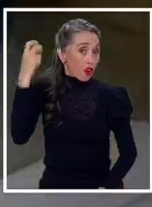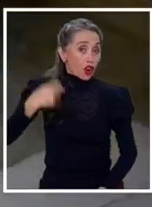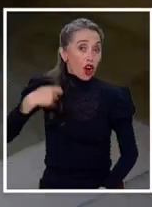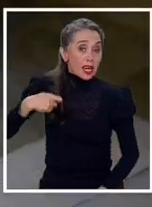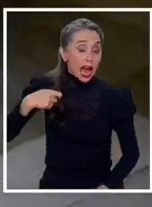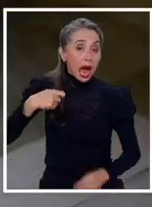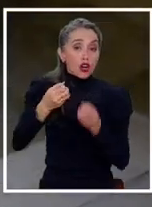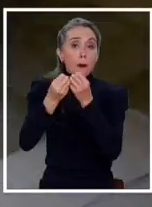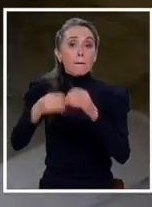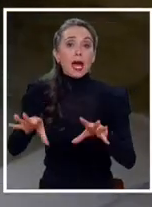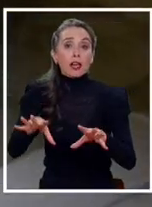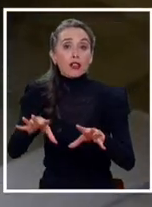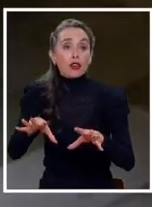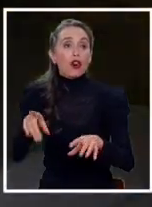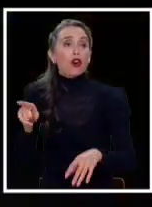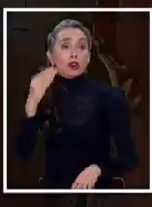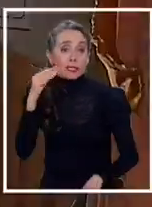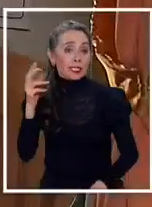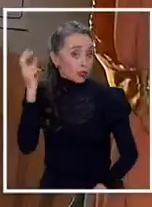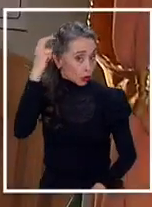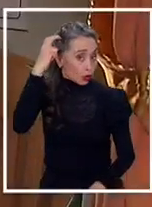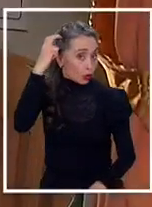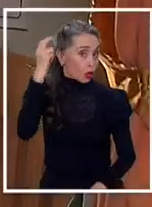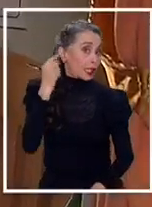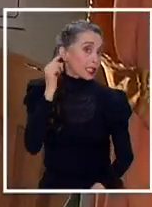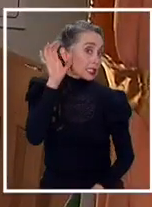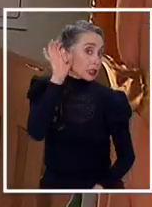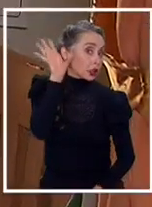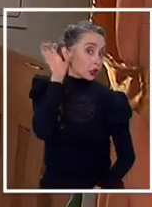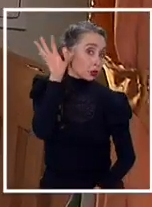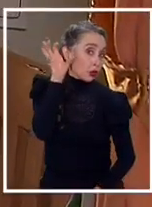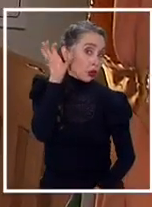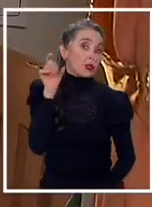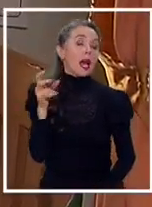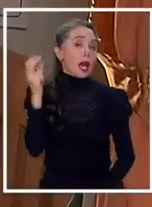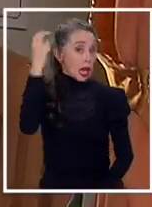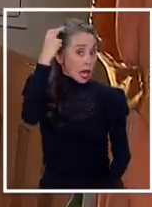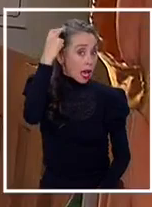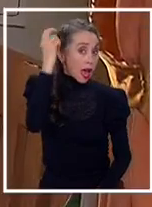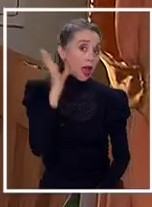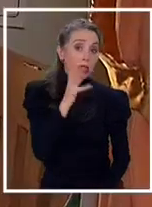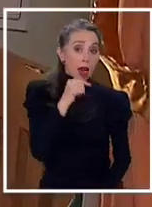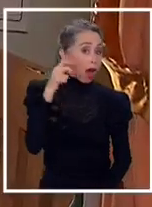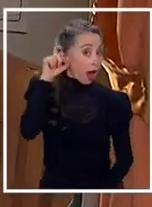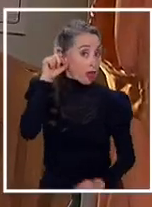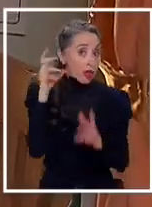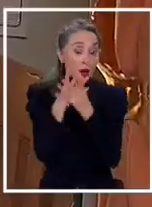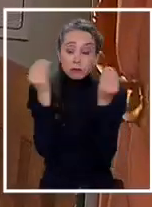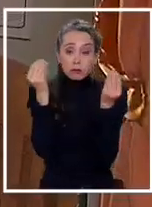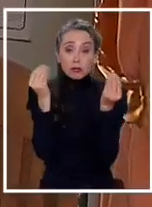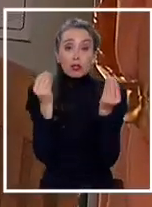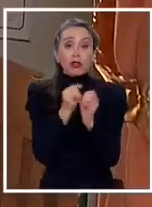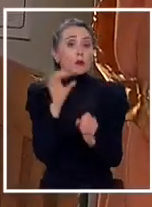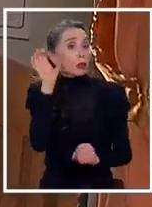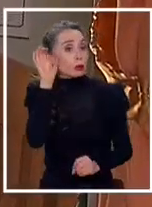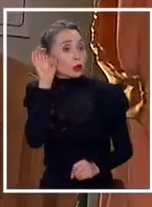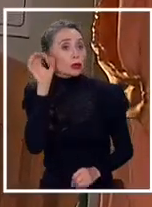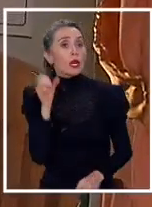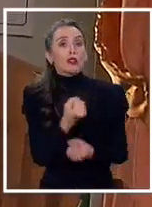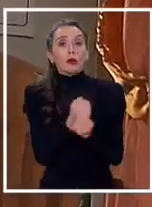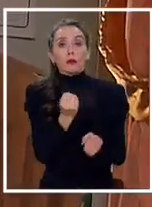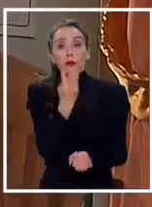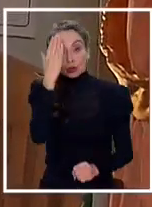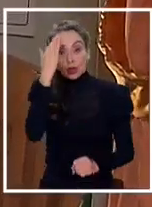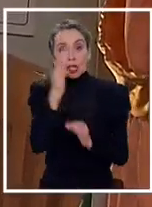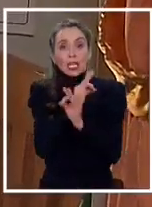de un implante con el que Emiliano escucha. Si él no tiene eso, él no puede escuchar. No podemos estar tantos días sin que